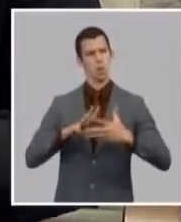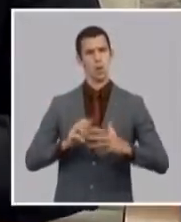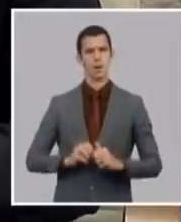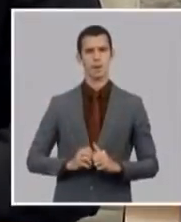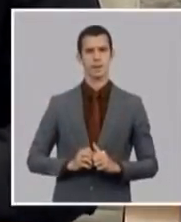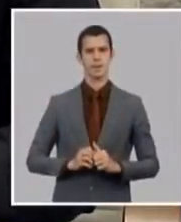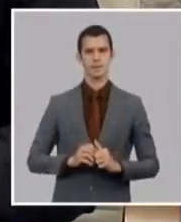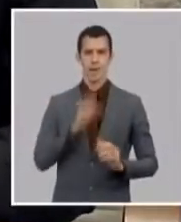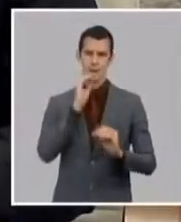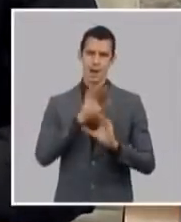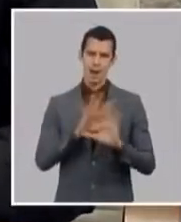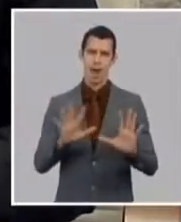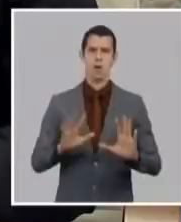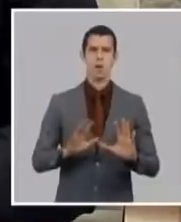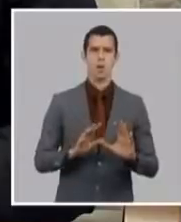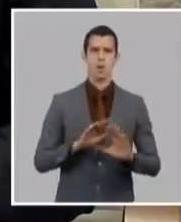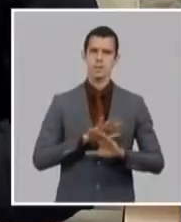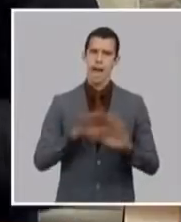sobre la migración